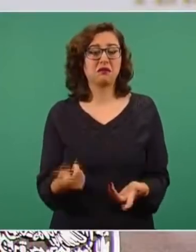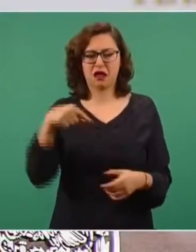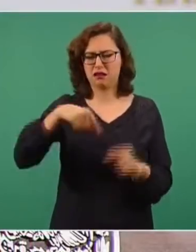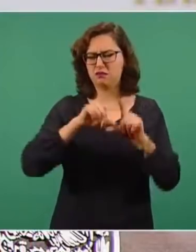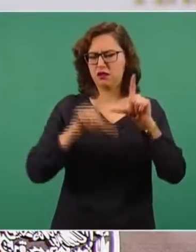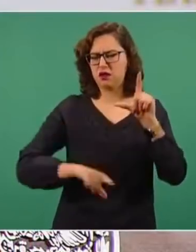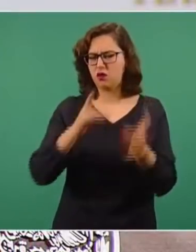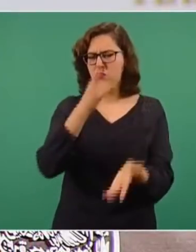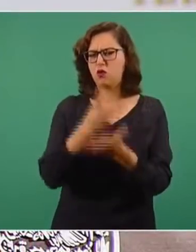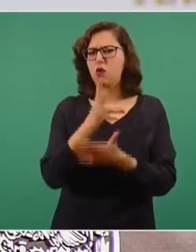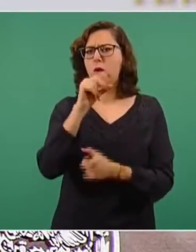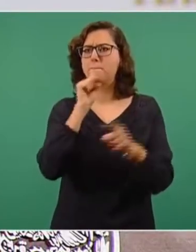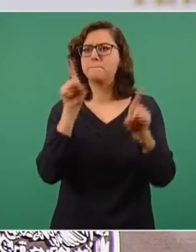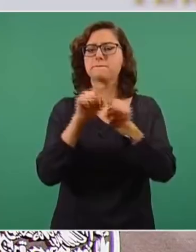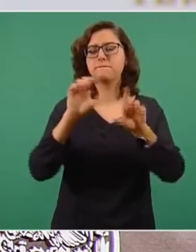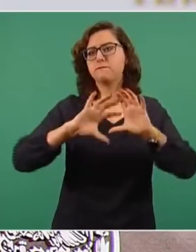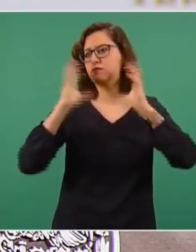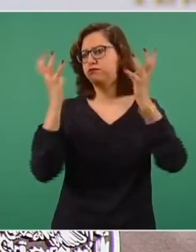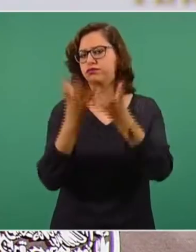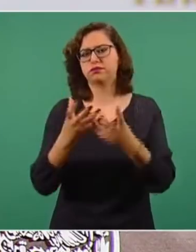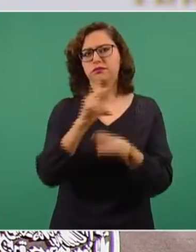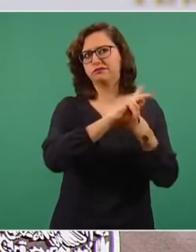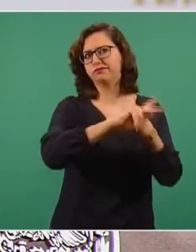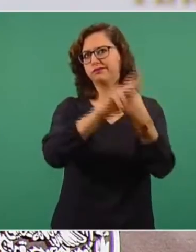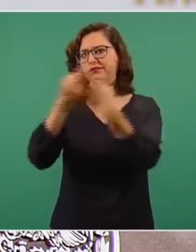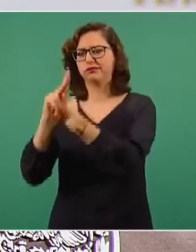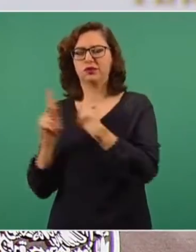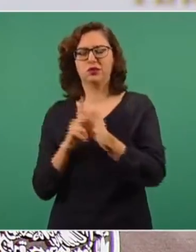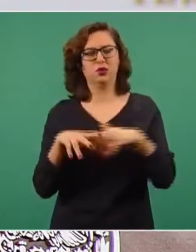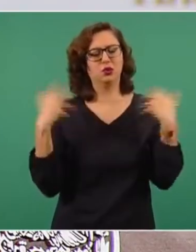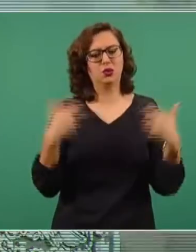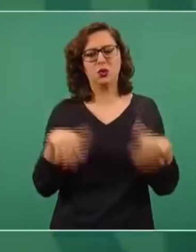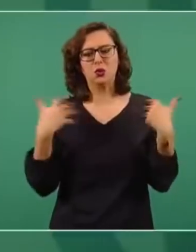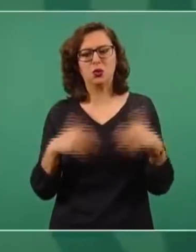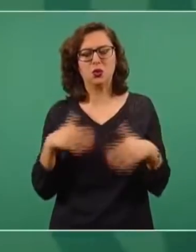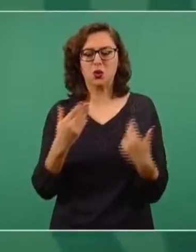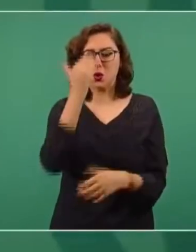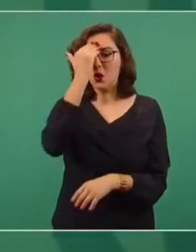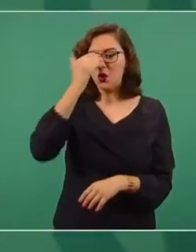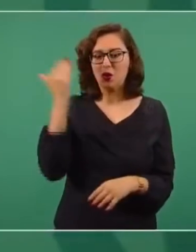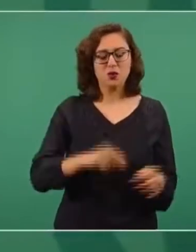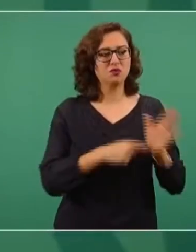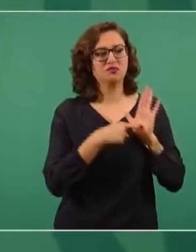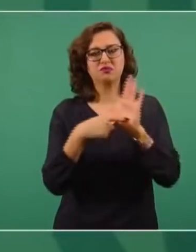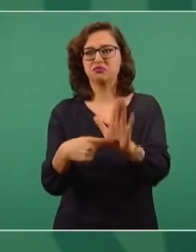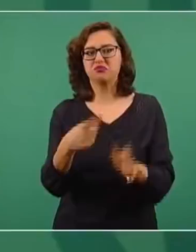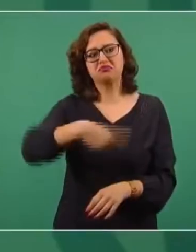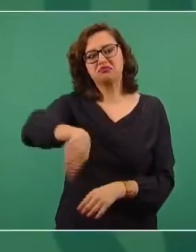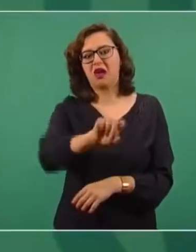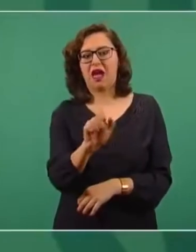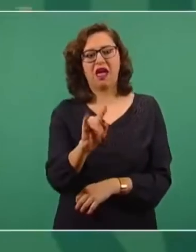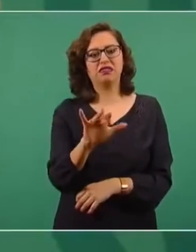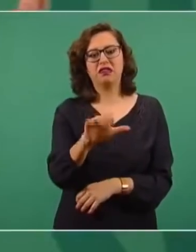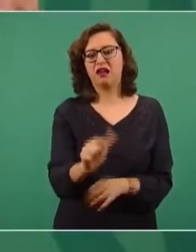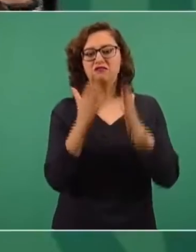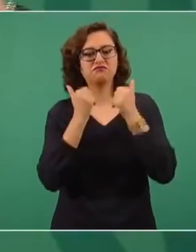había visto manifestada como ahora, porque